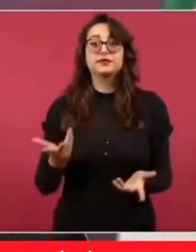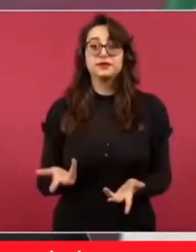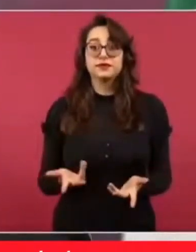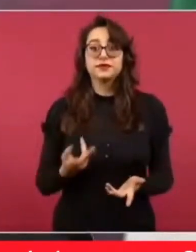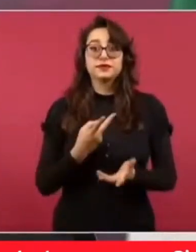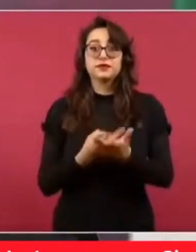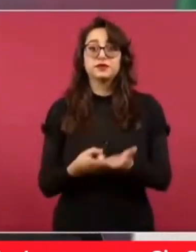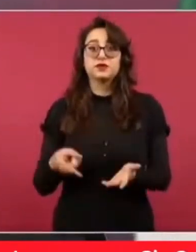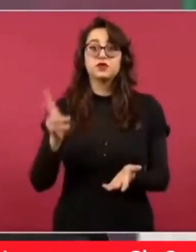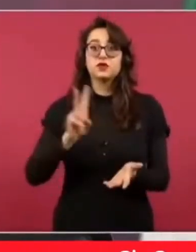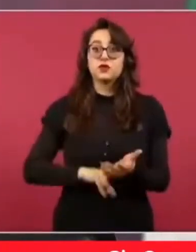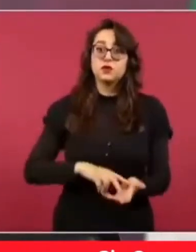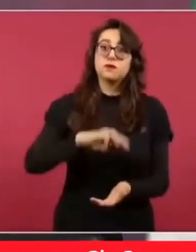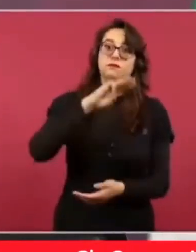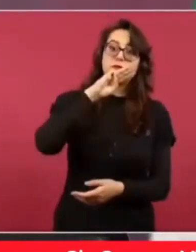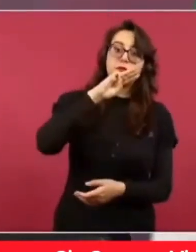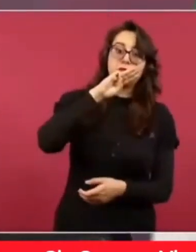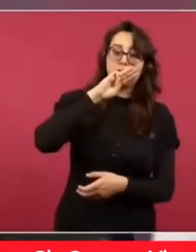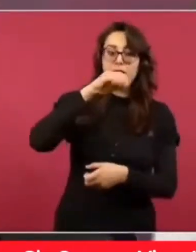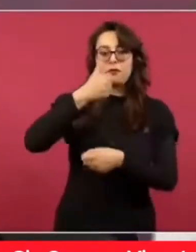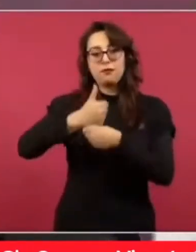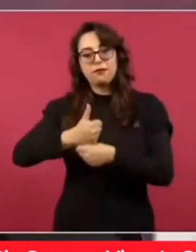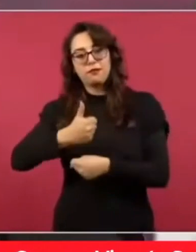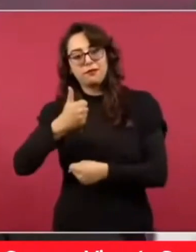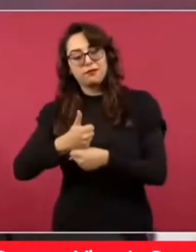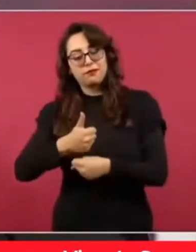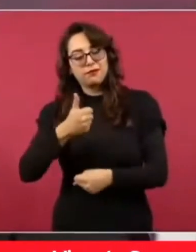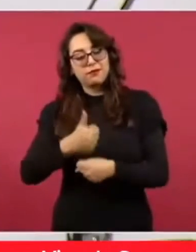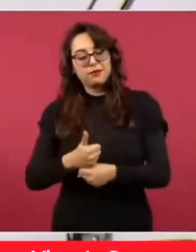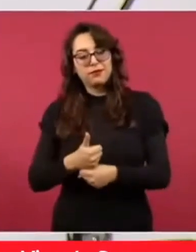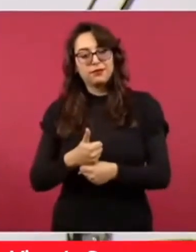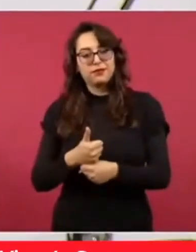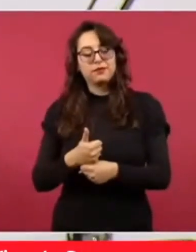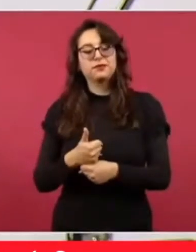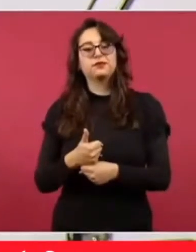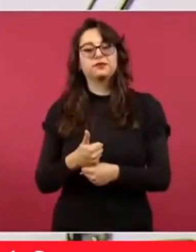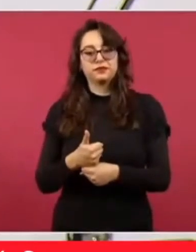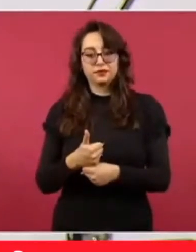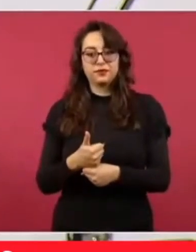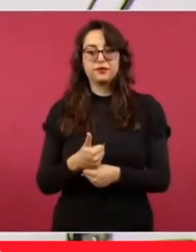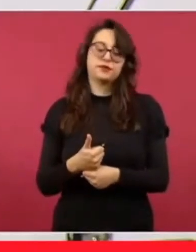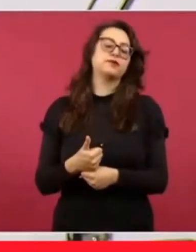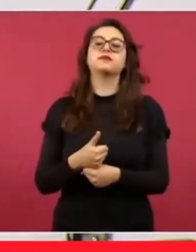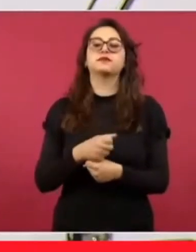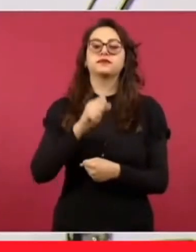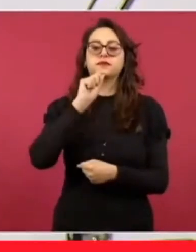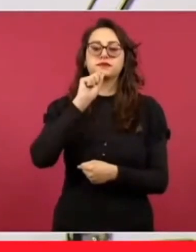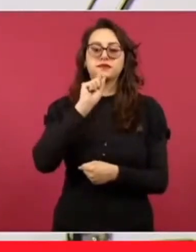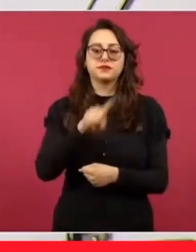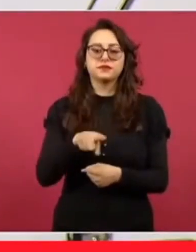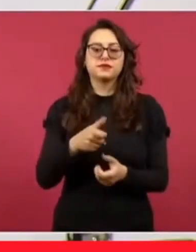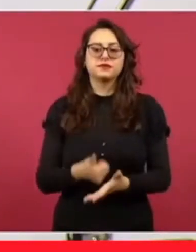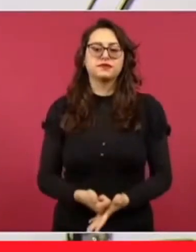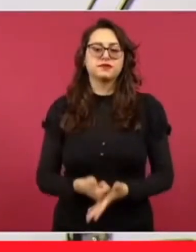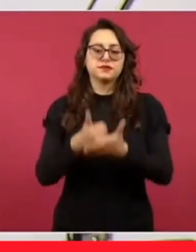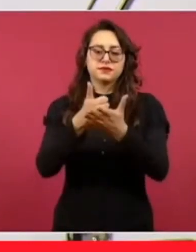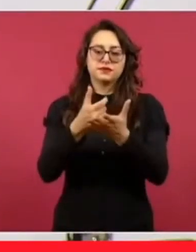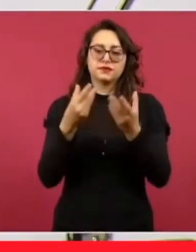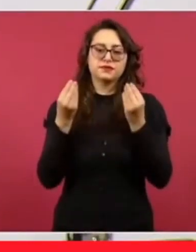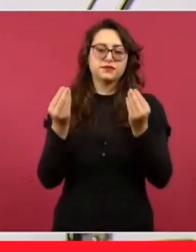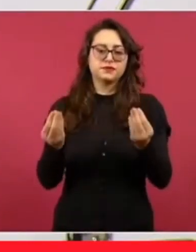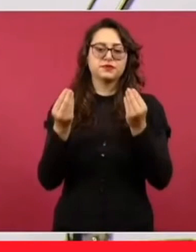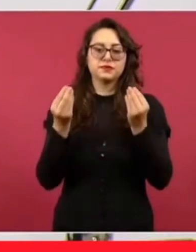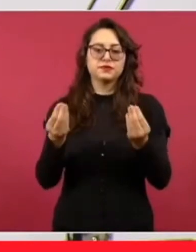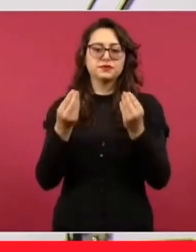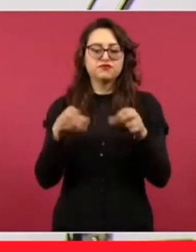que también ayudan a sus